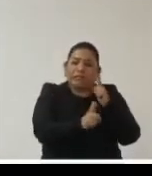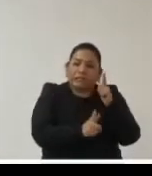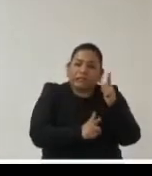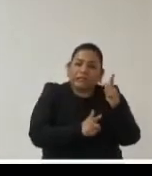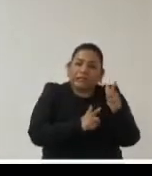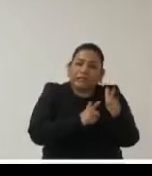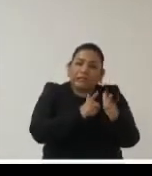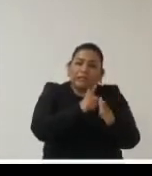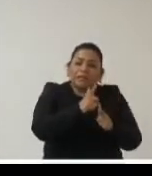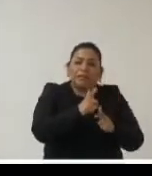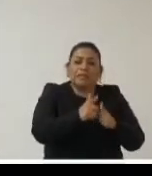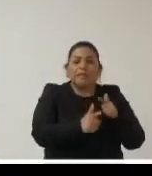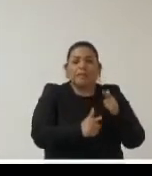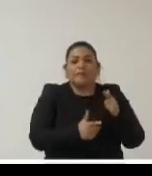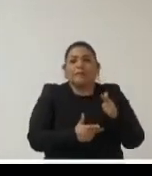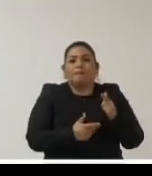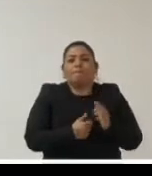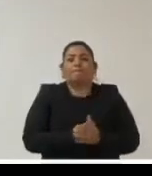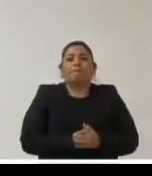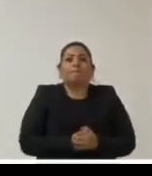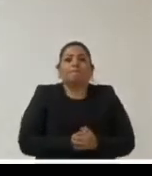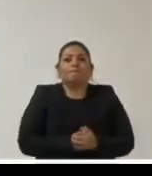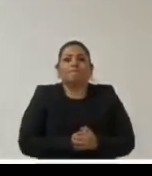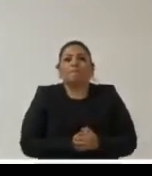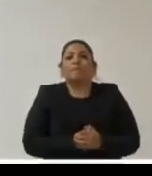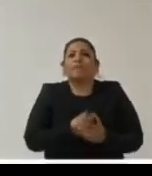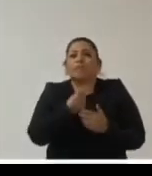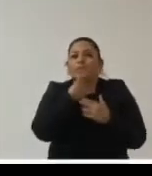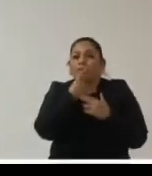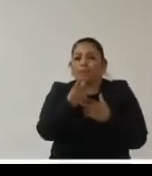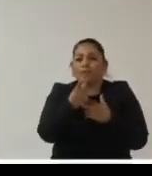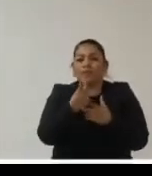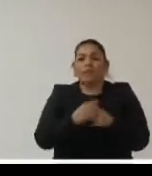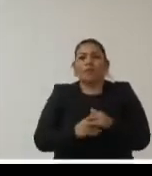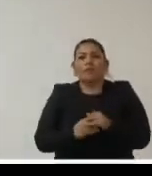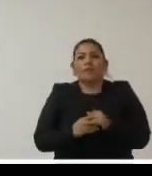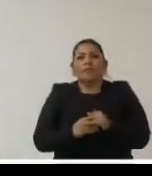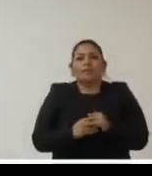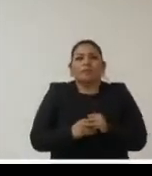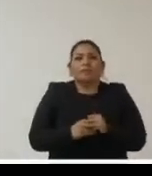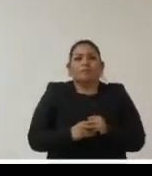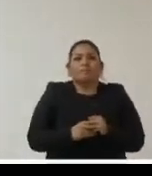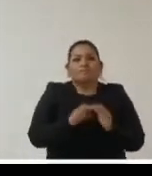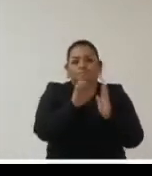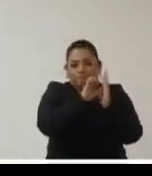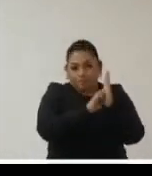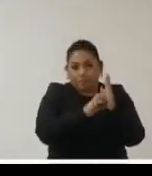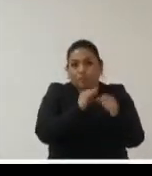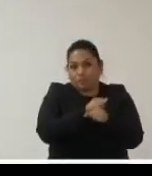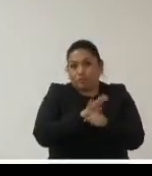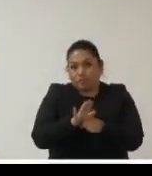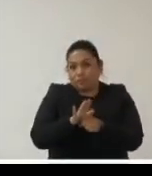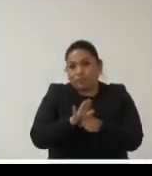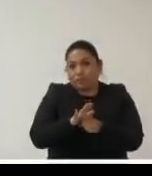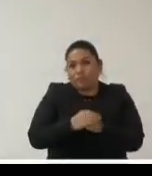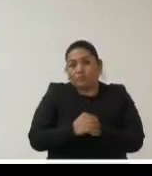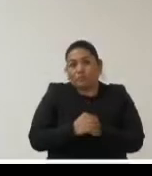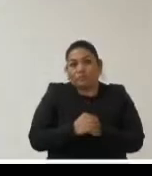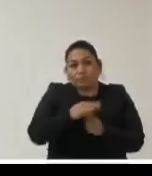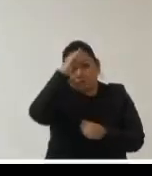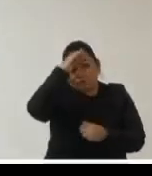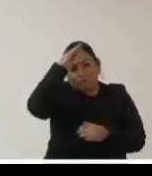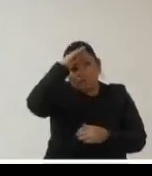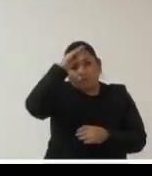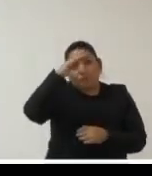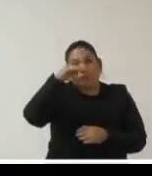en las entidades federativas y decimos que el estándar de información consideramos que tiene que